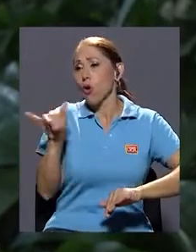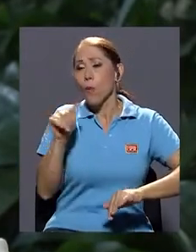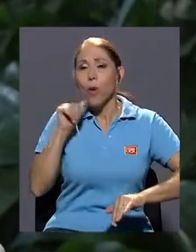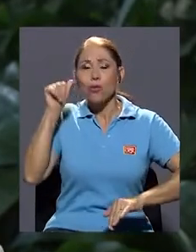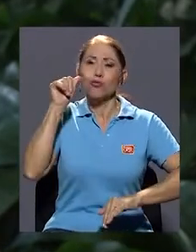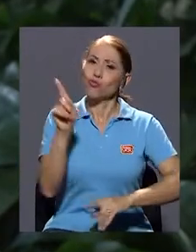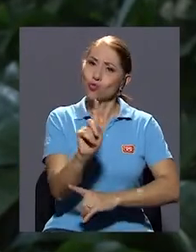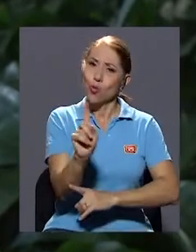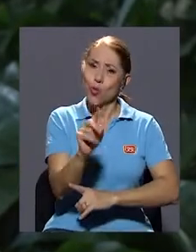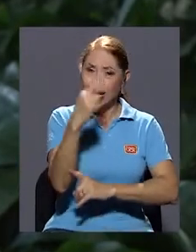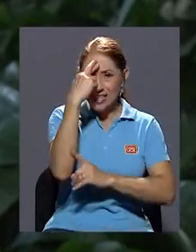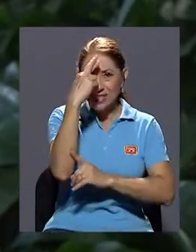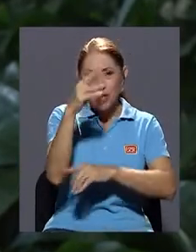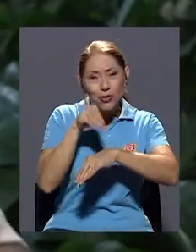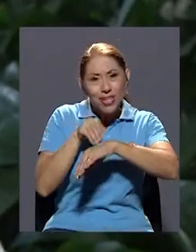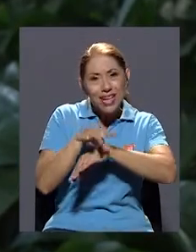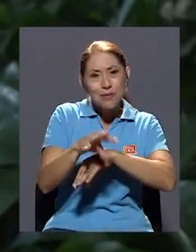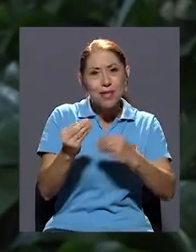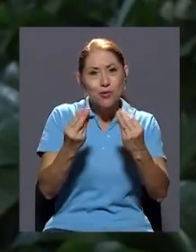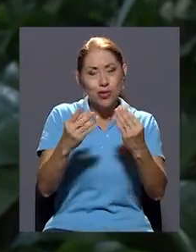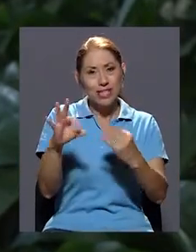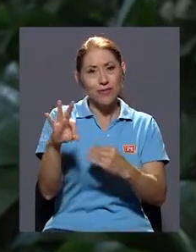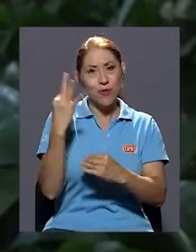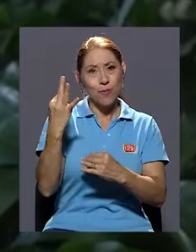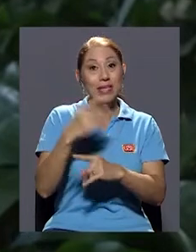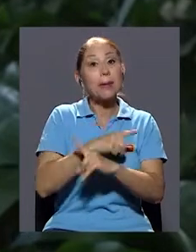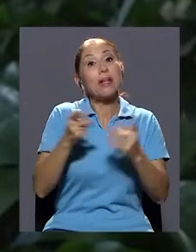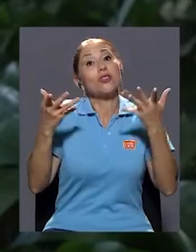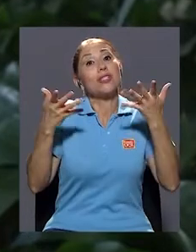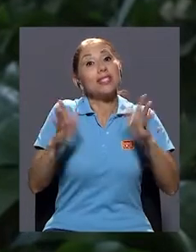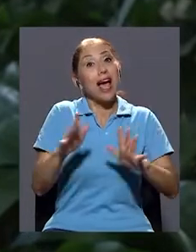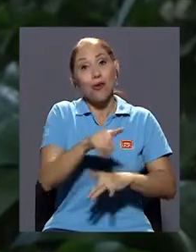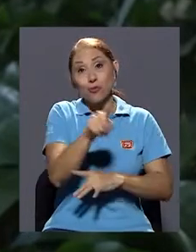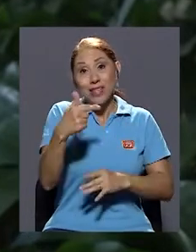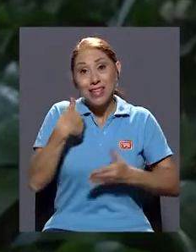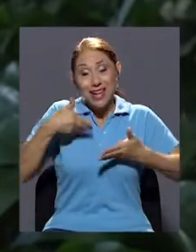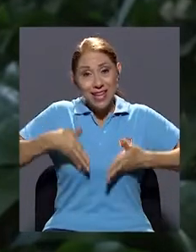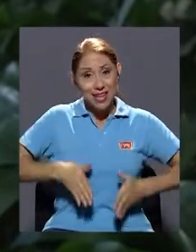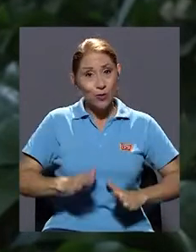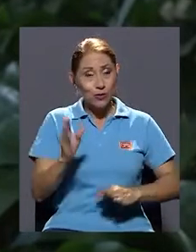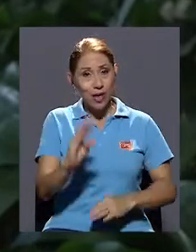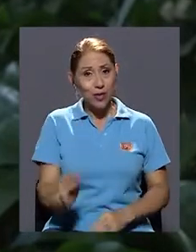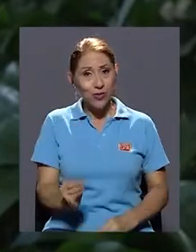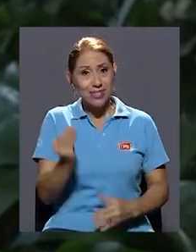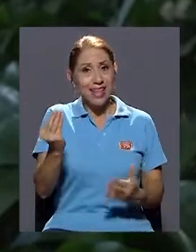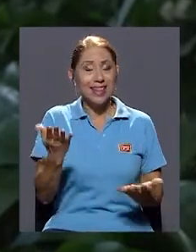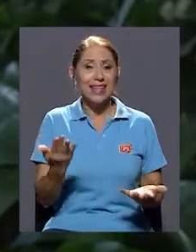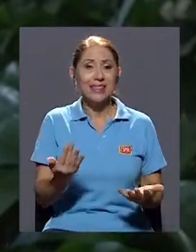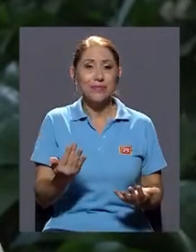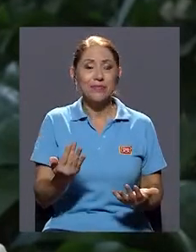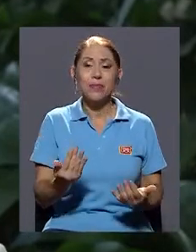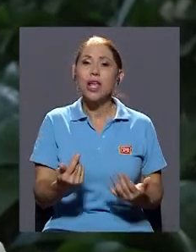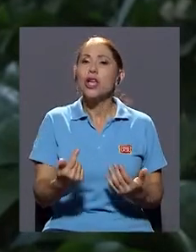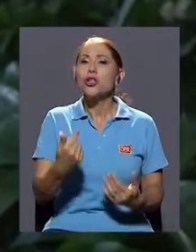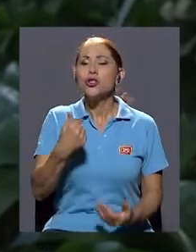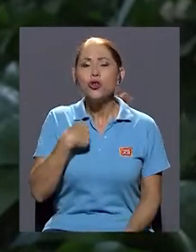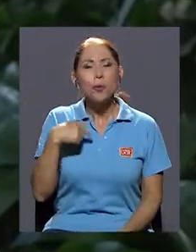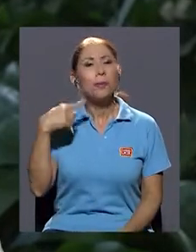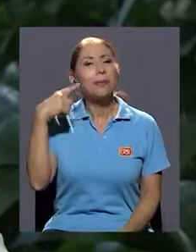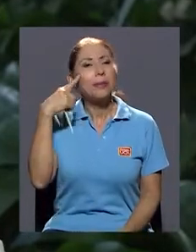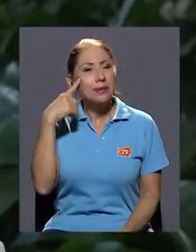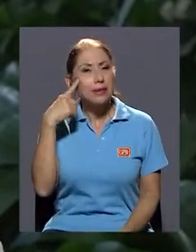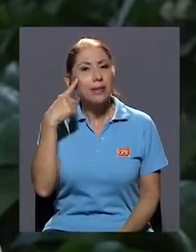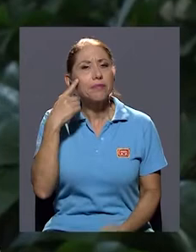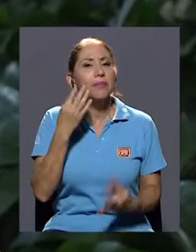respeto se transmite de muchas formas. Pero si ya estamos en la etapa de hijos e hijas adolescentes, yo lo primero que